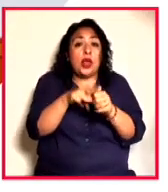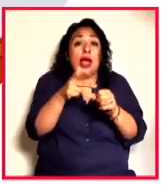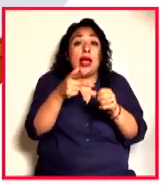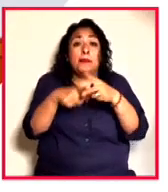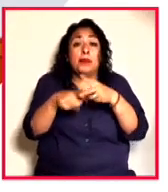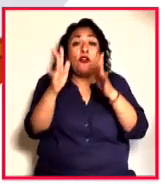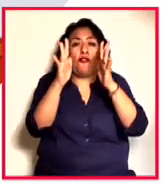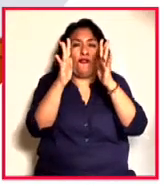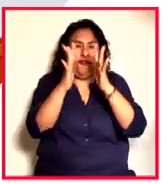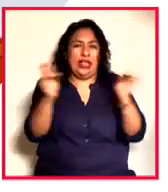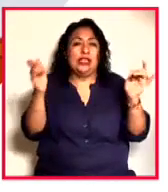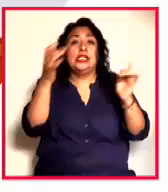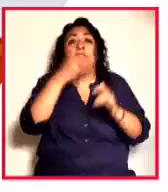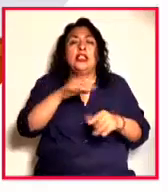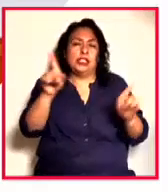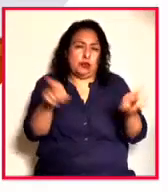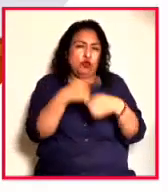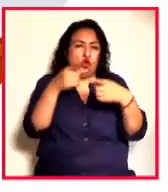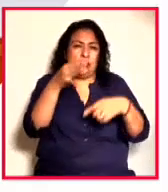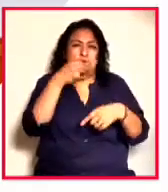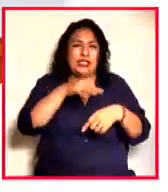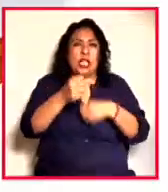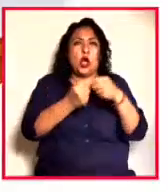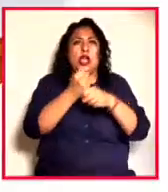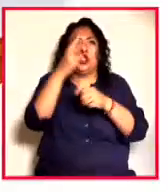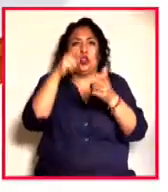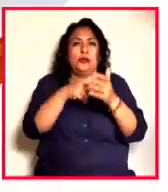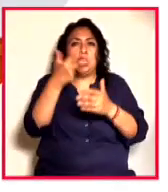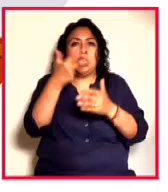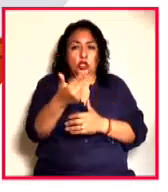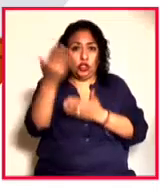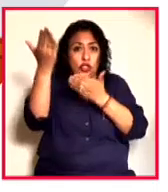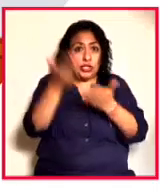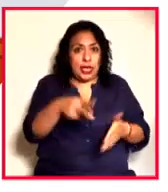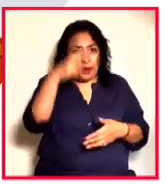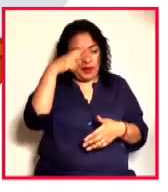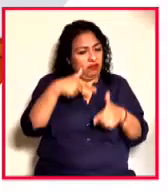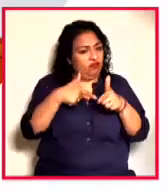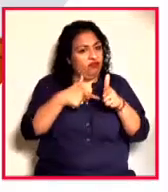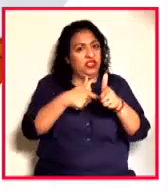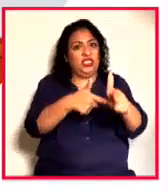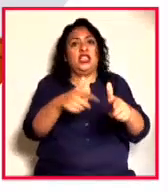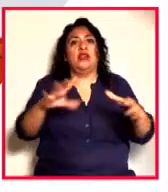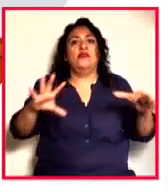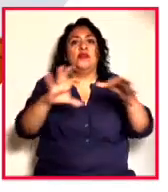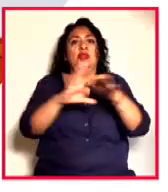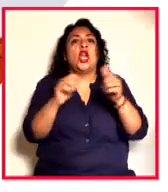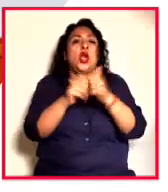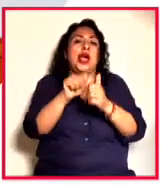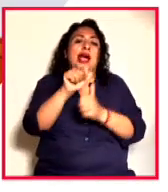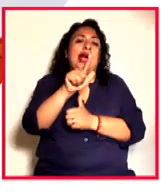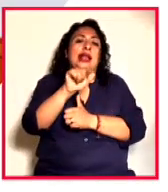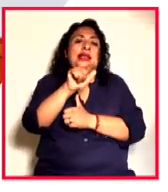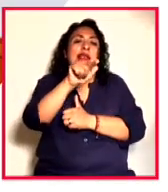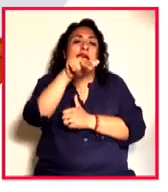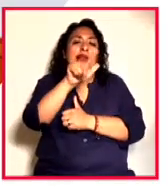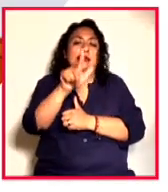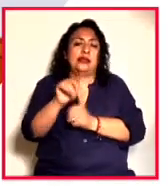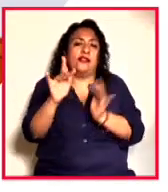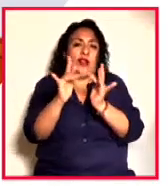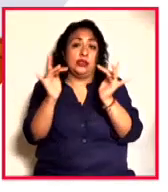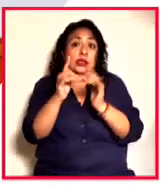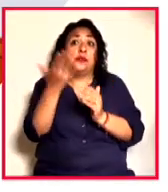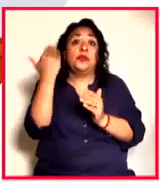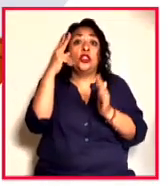Fiesta de la Música, celebración que en 2008 llegó a México para quedarse de la mano de la Alianza Francesa. Desde 2008 lo estamos